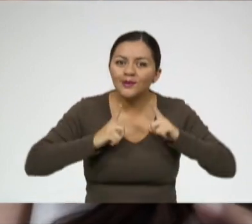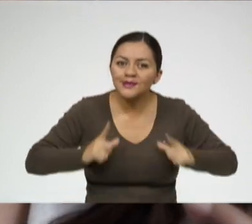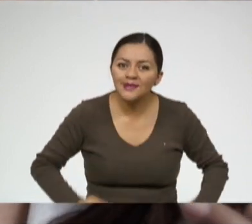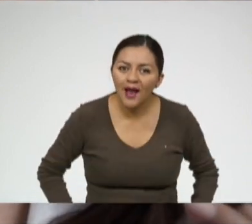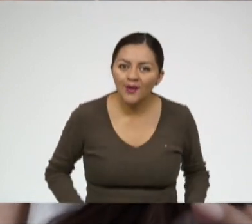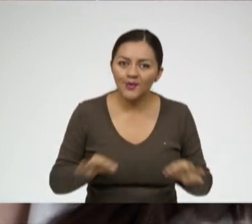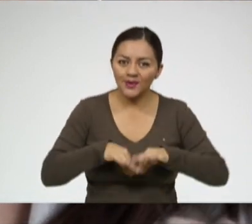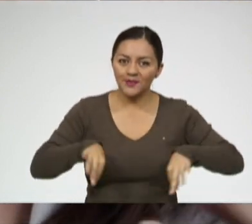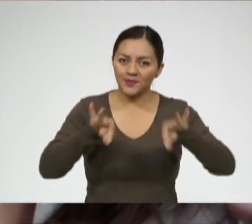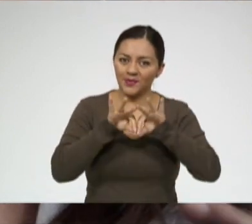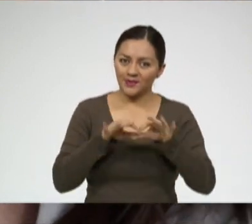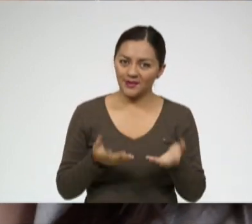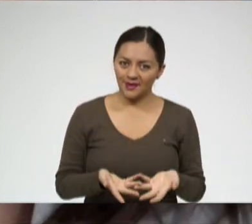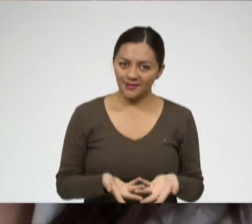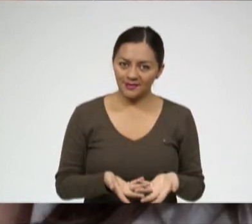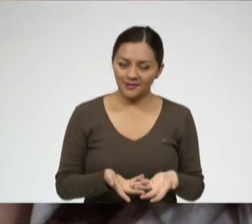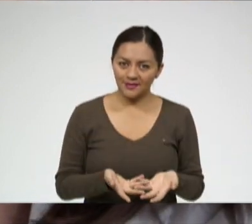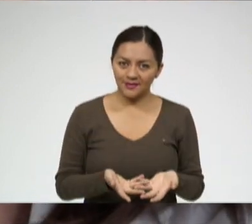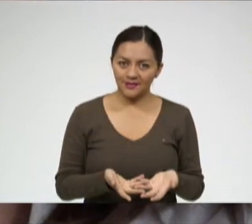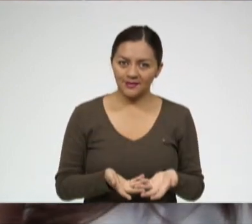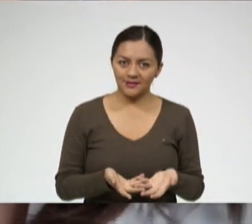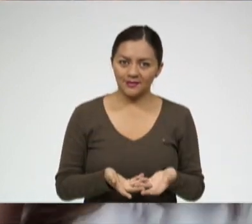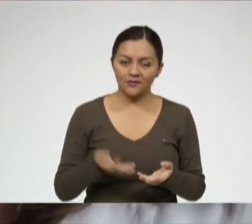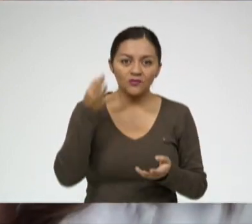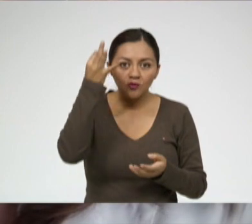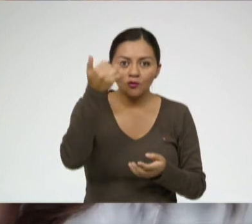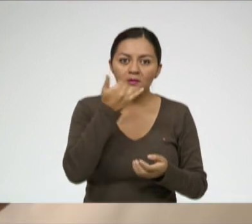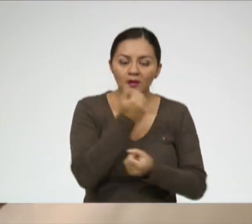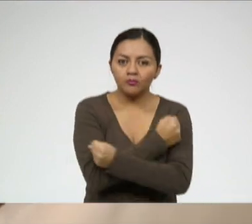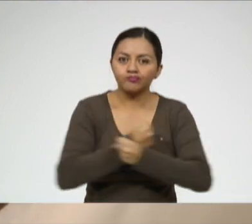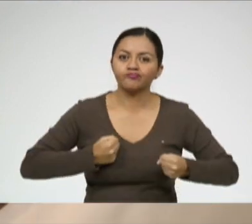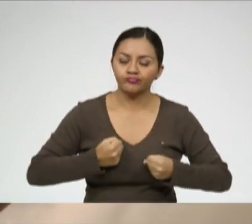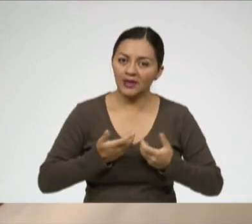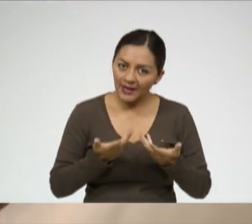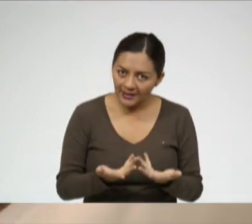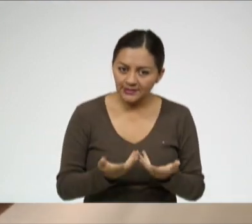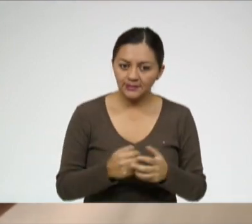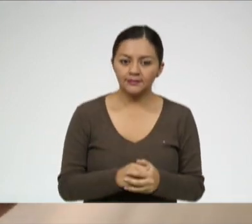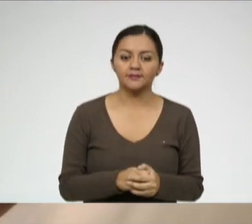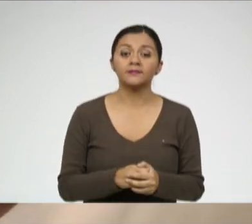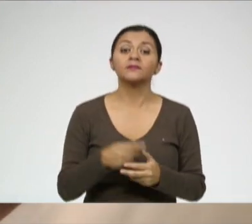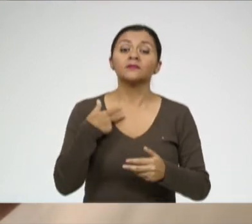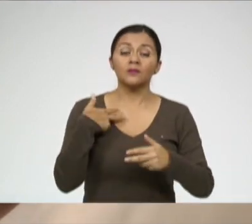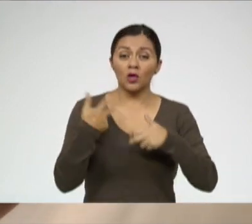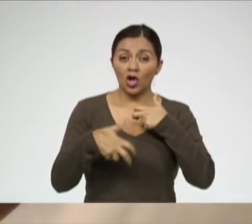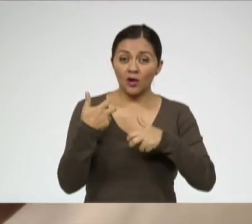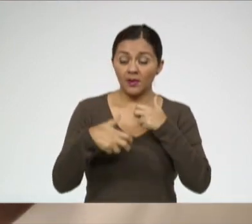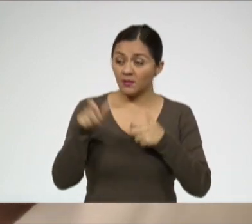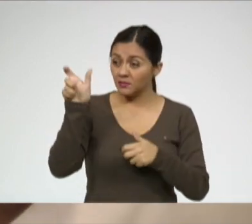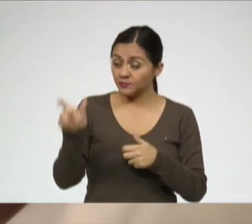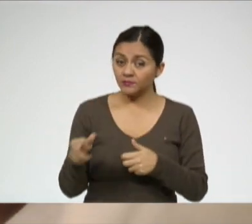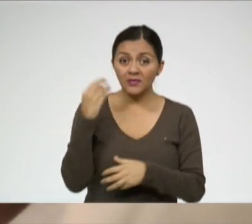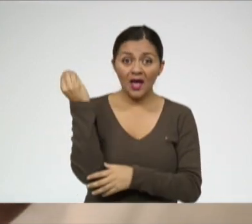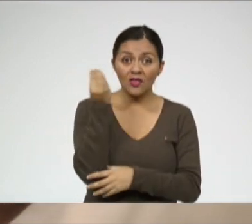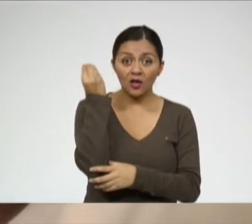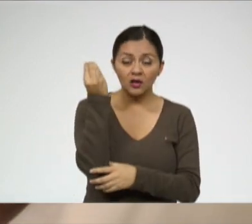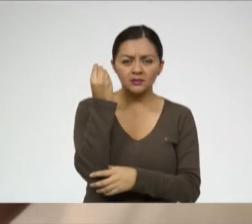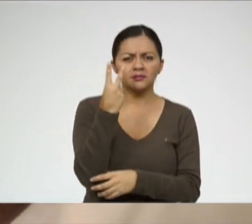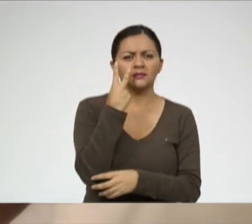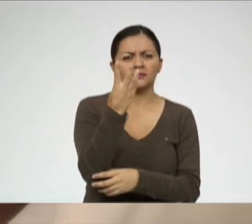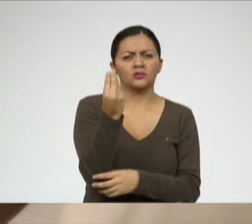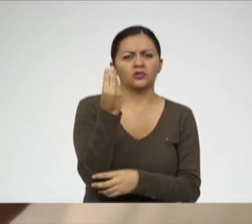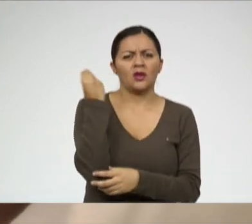con tendencia a tener una buena salud. Los problemas que puede tener un adolescente con sobrepeso, vemos mucho